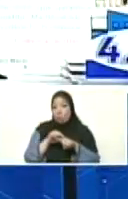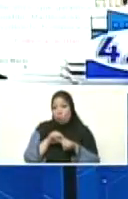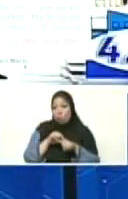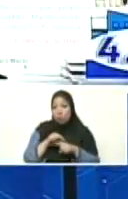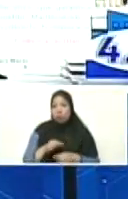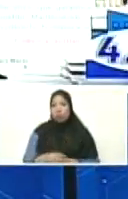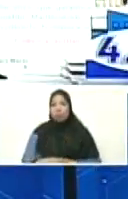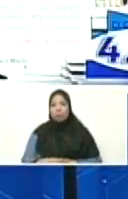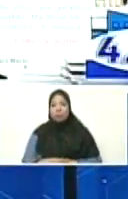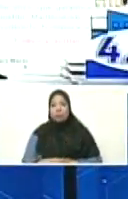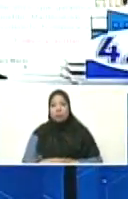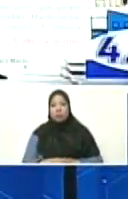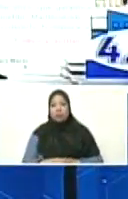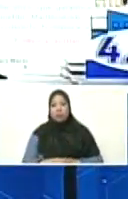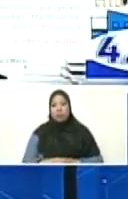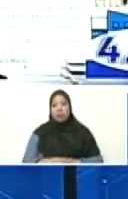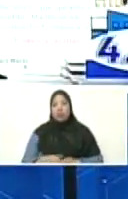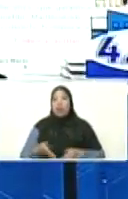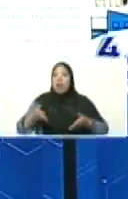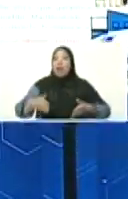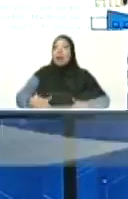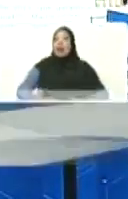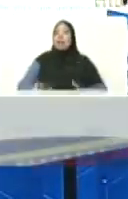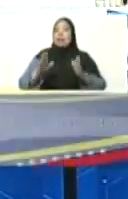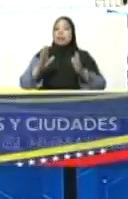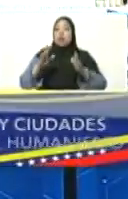Silita. Silita nació en Tinaquillo.